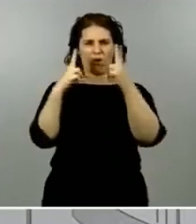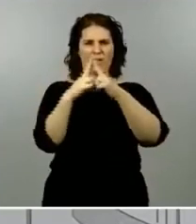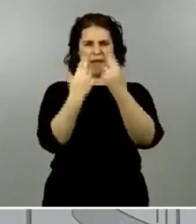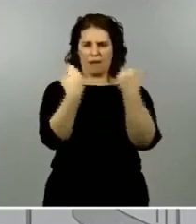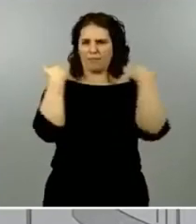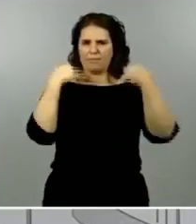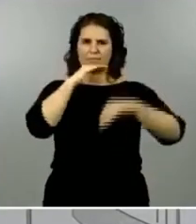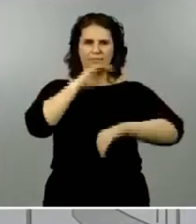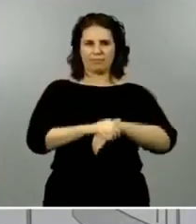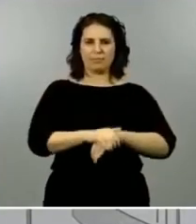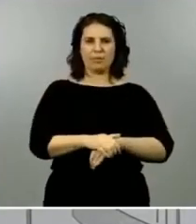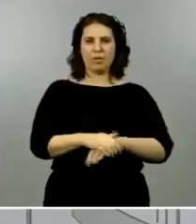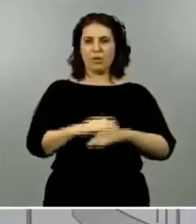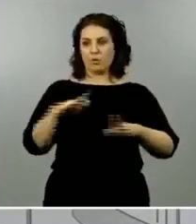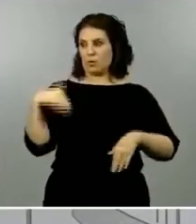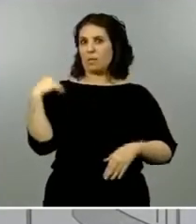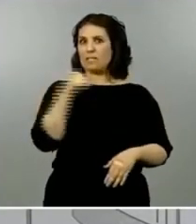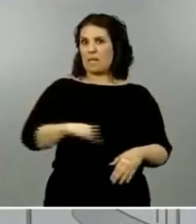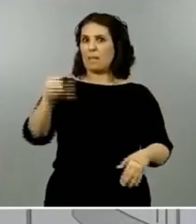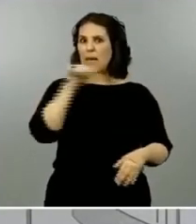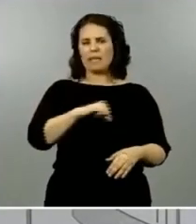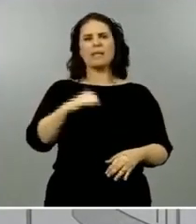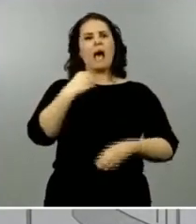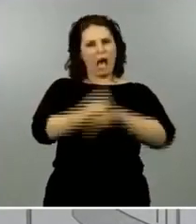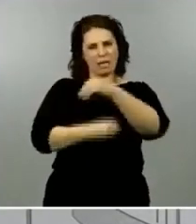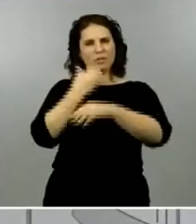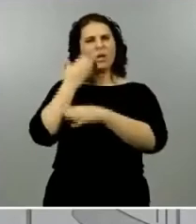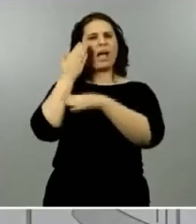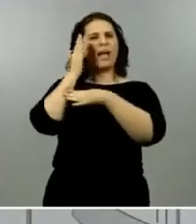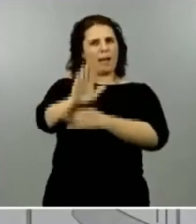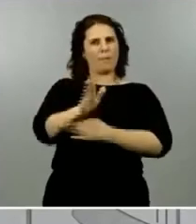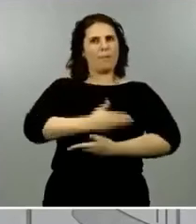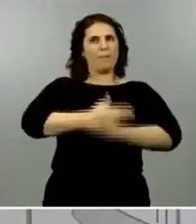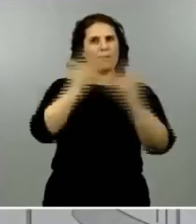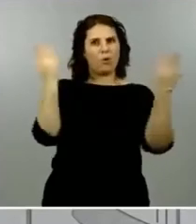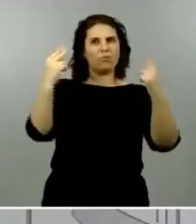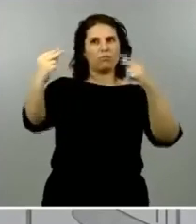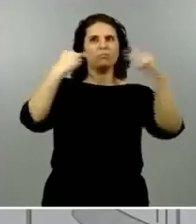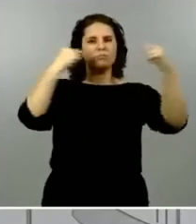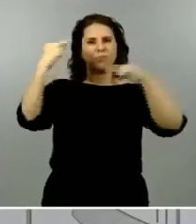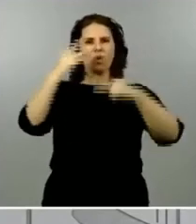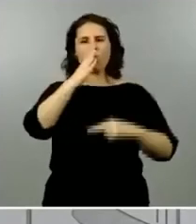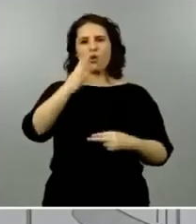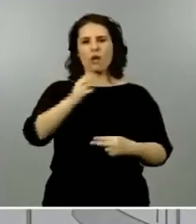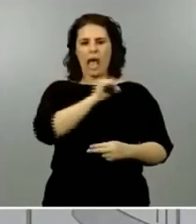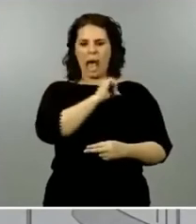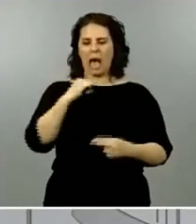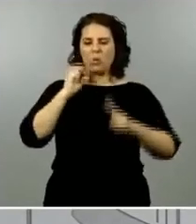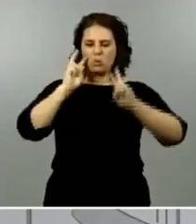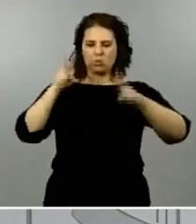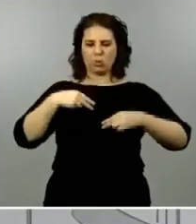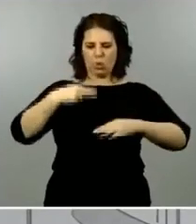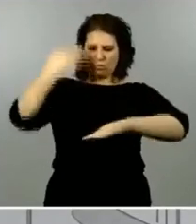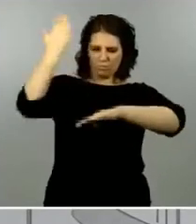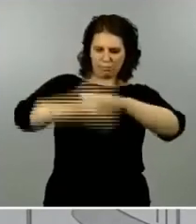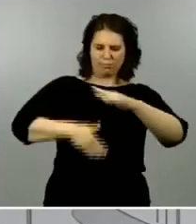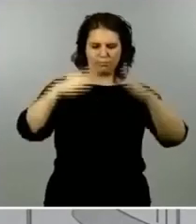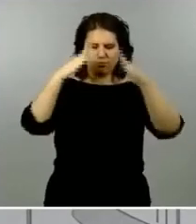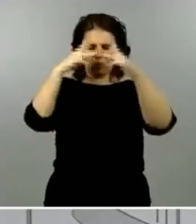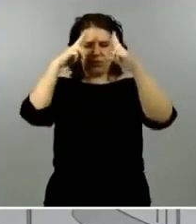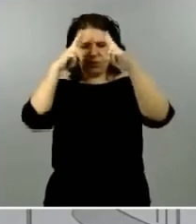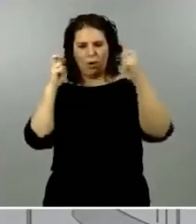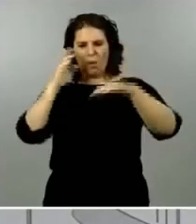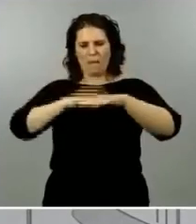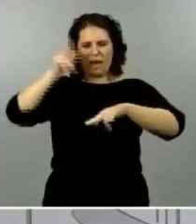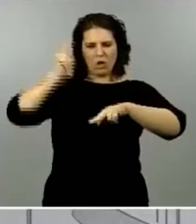al mundo de disciplina social de cumplimiento de las normas de confinamiento que nos hemos autoimpuesto para cortar la propagación del virus y en consecuencia